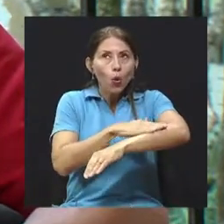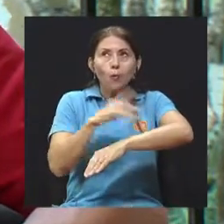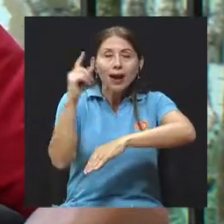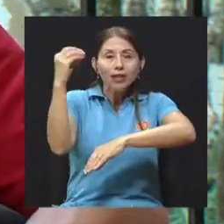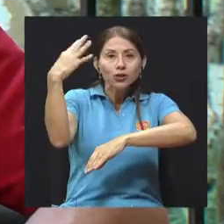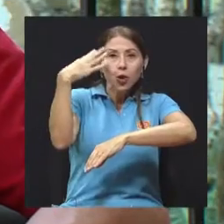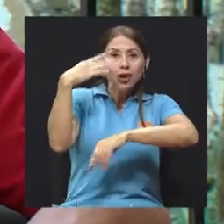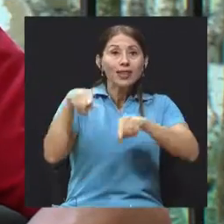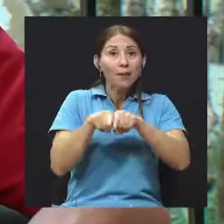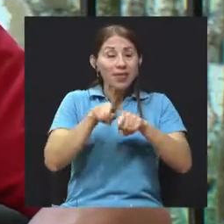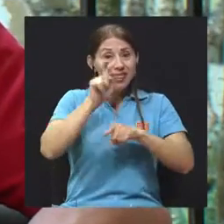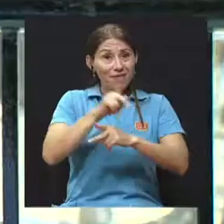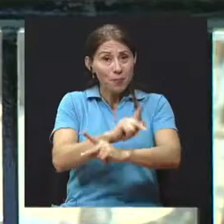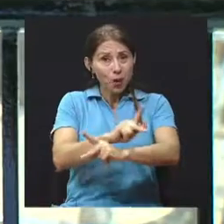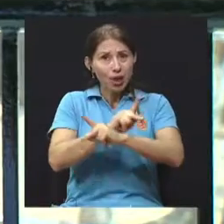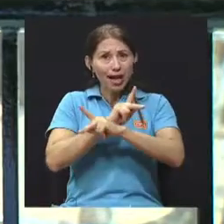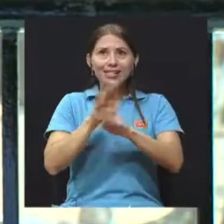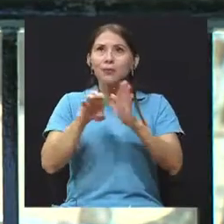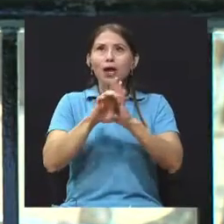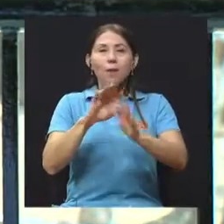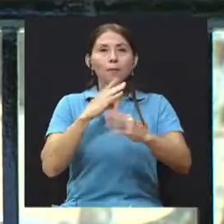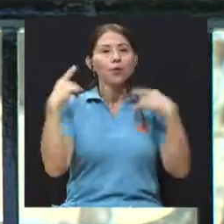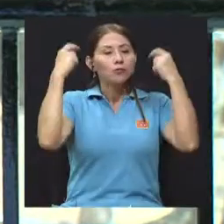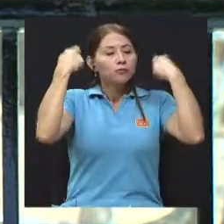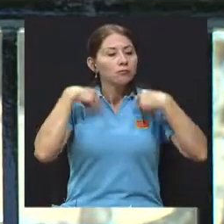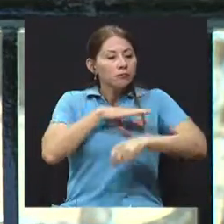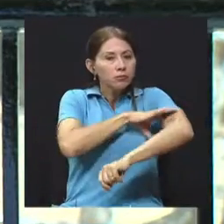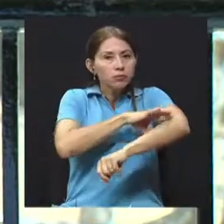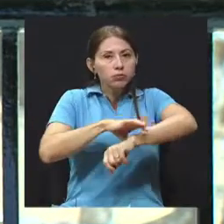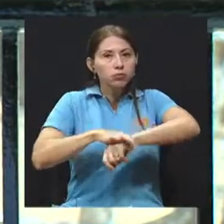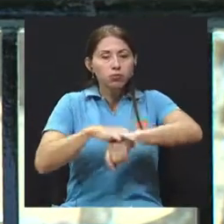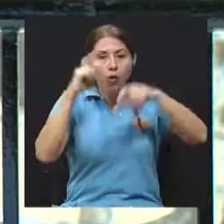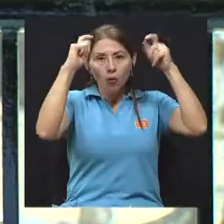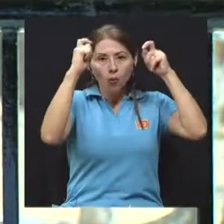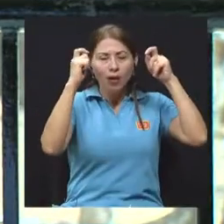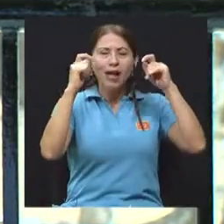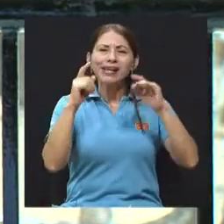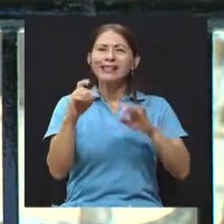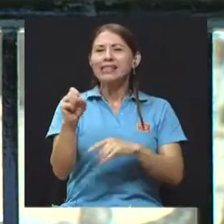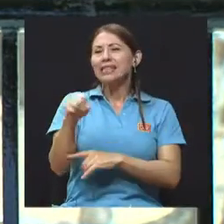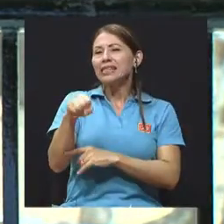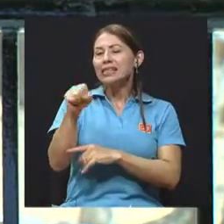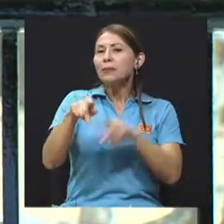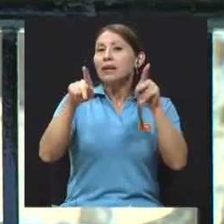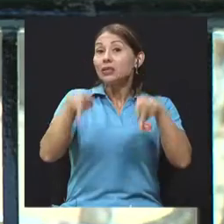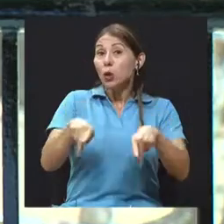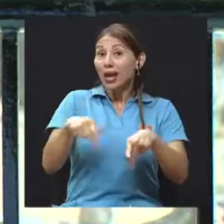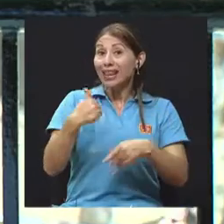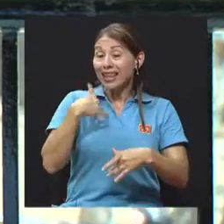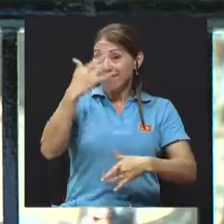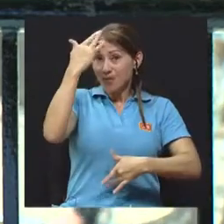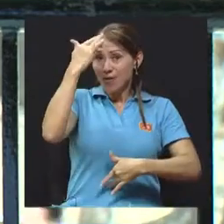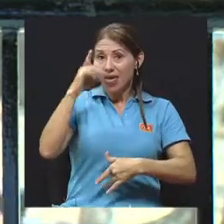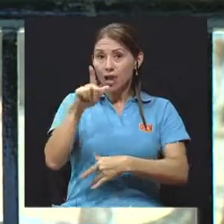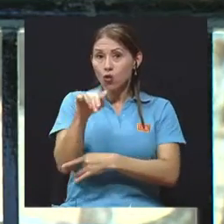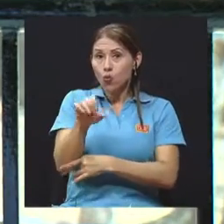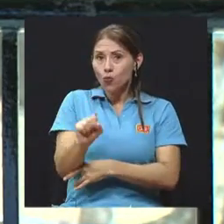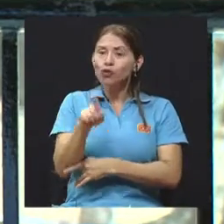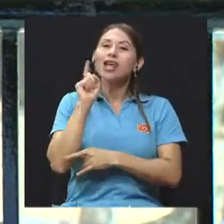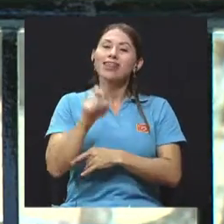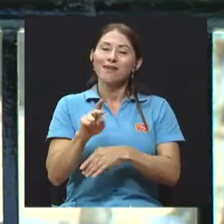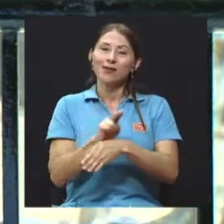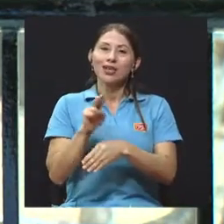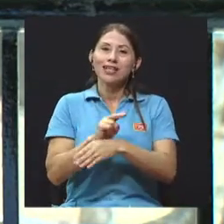irradiación directa. ¿O sí sirve el Sí, el bloqueador solar, en un paciente que tenga lupus, debería ser un bloqueador solar que sea al menos factor